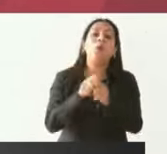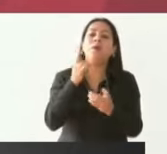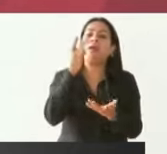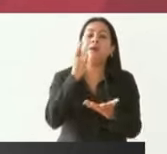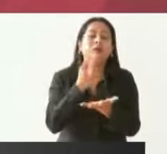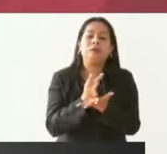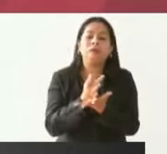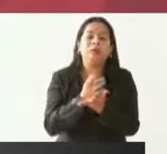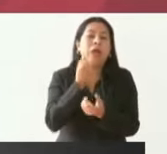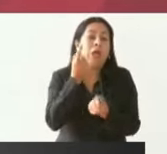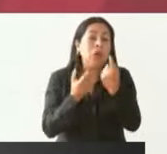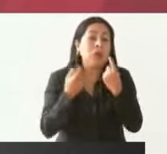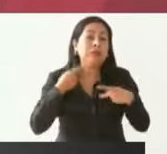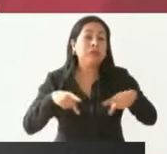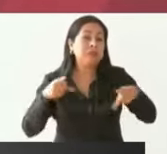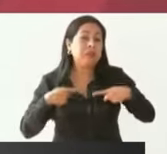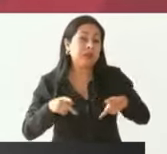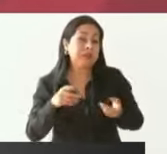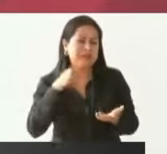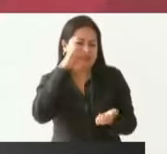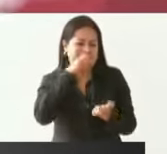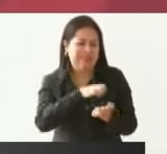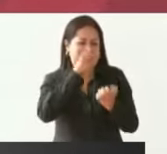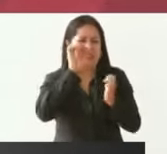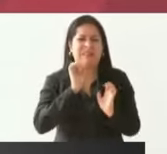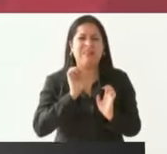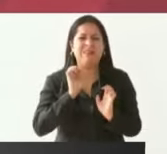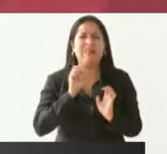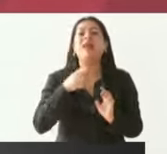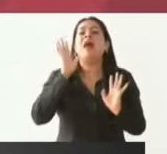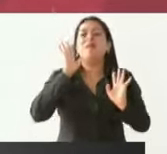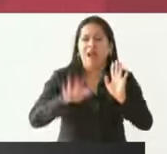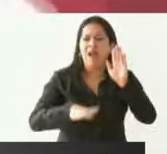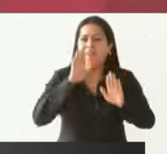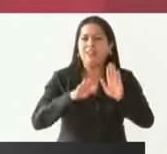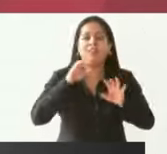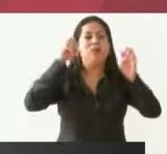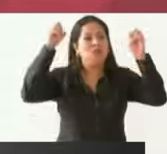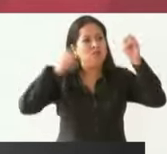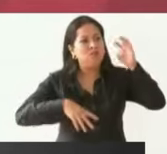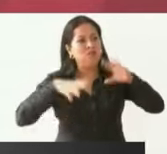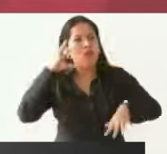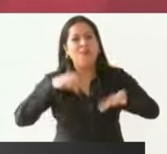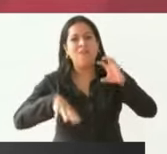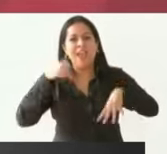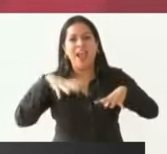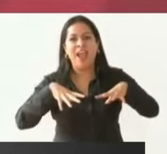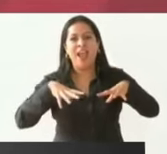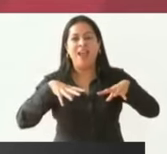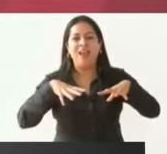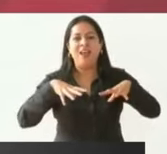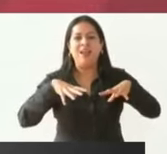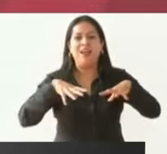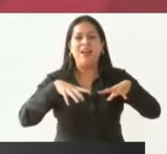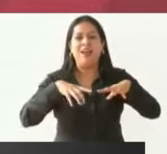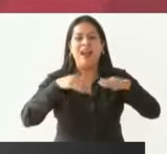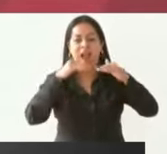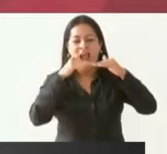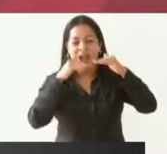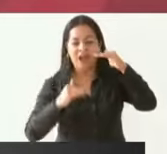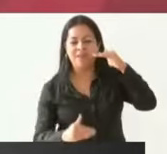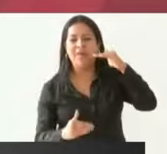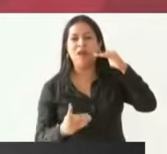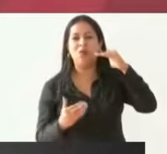Engañaban diciendo que si llovía fuerte arriba, goteaba abajo,